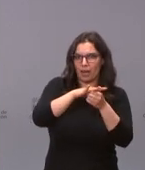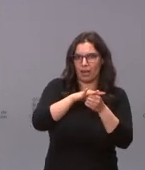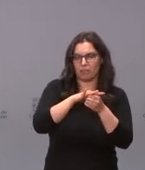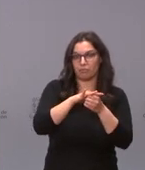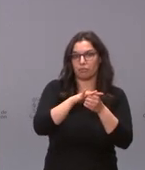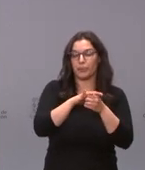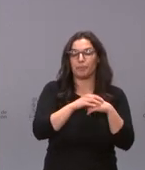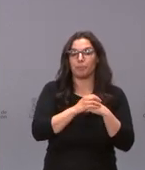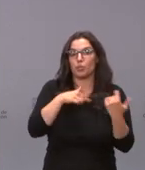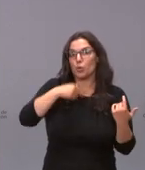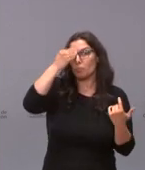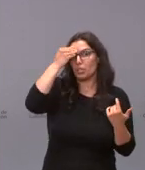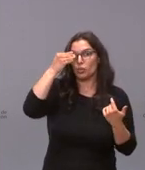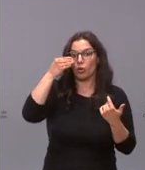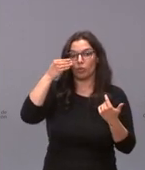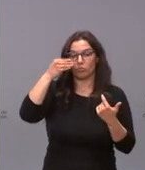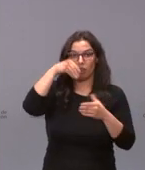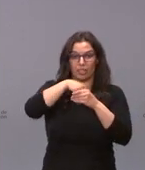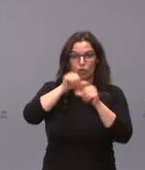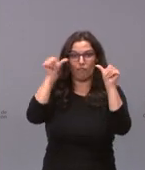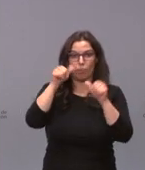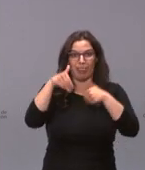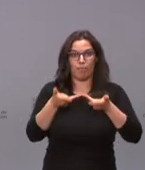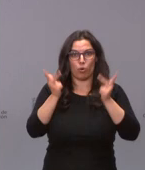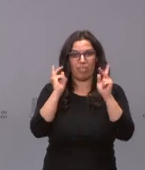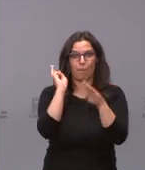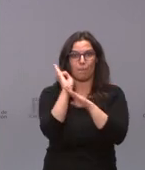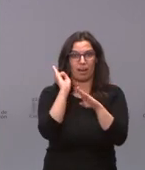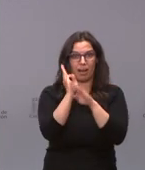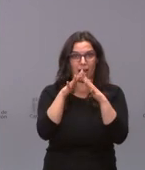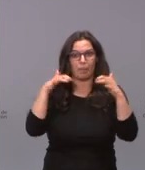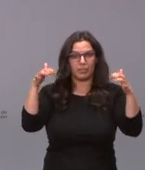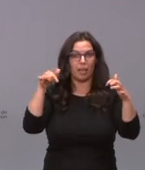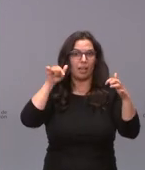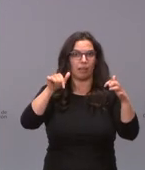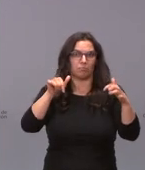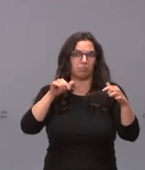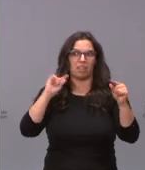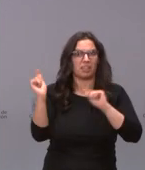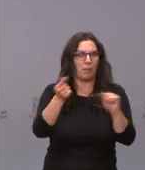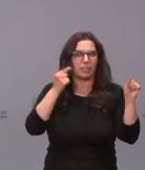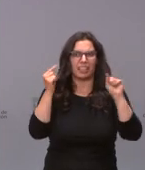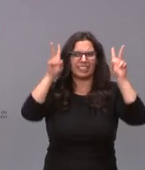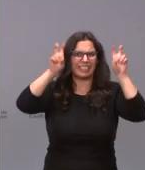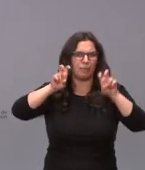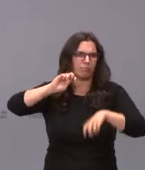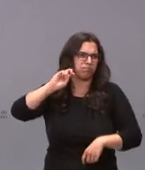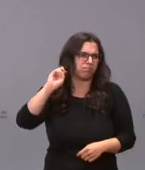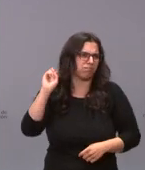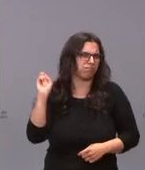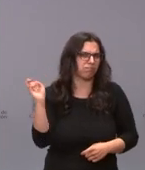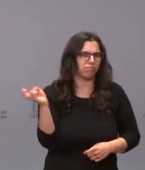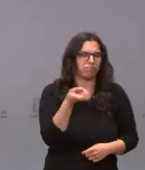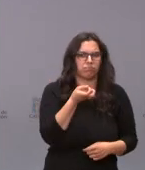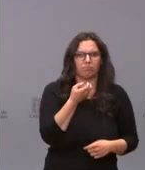Bierzo yo creo que nuestra democracia parlamentaria permite que podamos debatir de cuantos asuntos los grupos